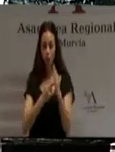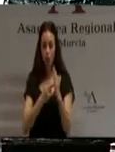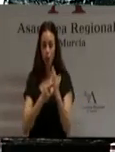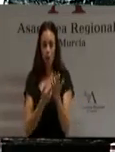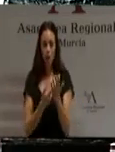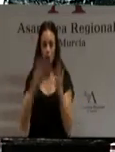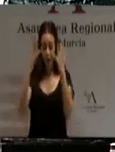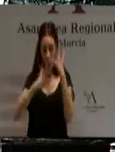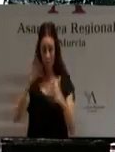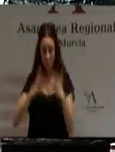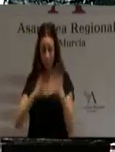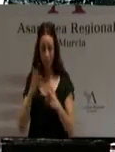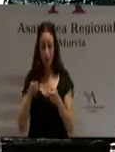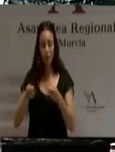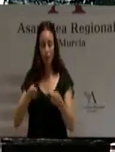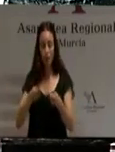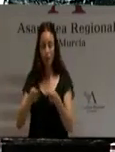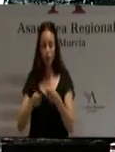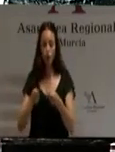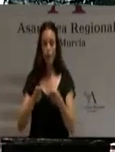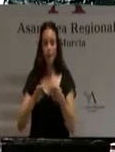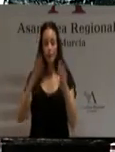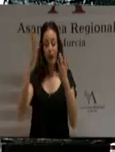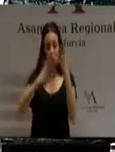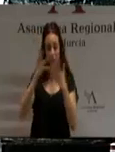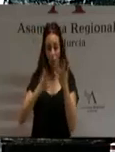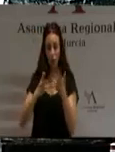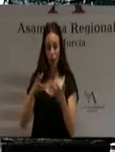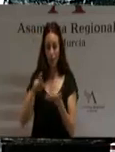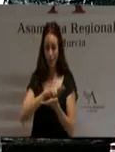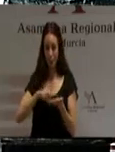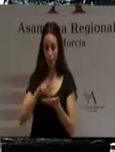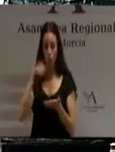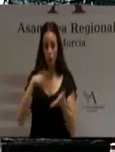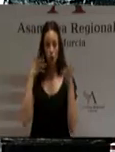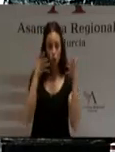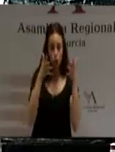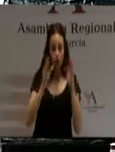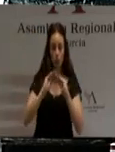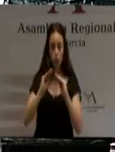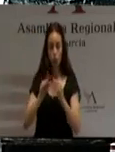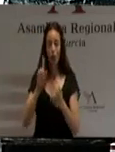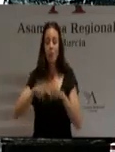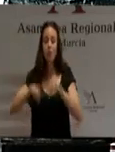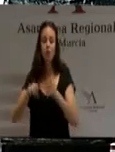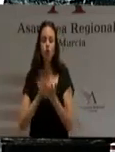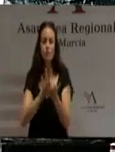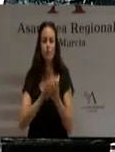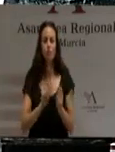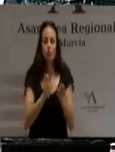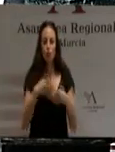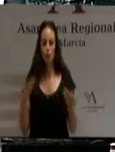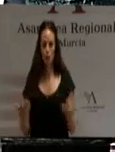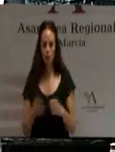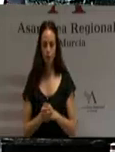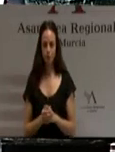administrativa que ajuste el tamaño de la estructura de la Administración regional y de sus consejerías a los servicios que ha de prestar, sin que se